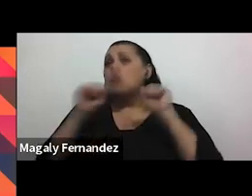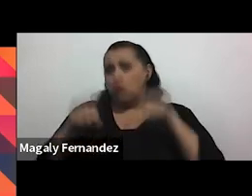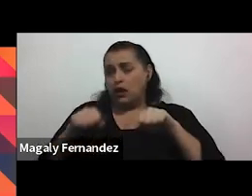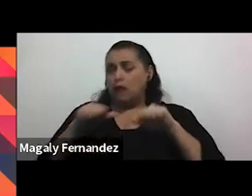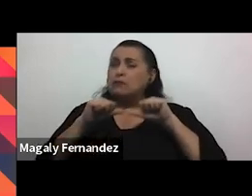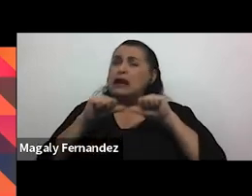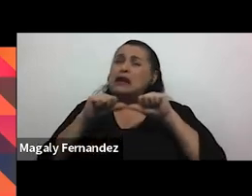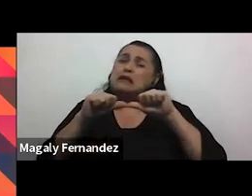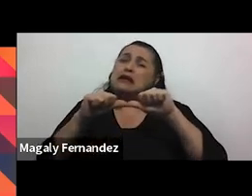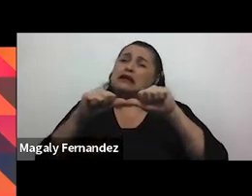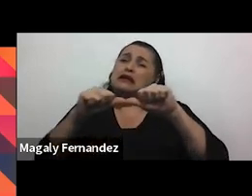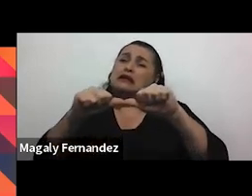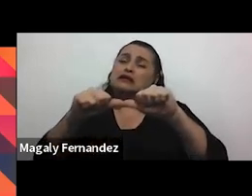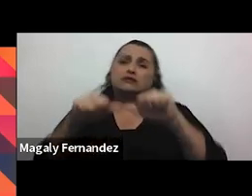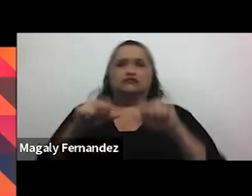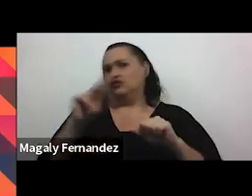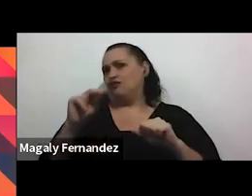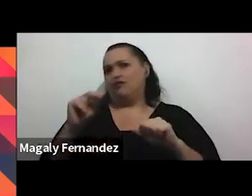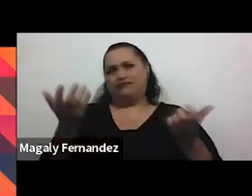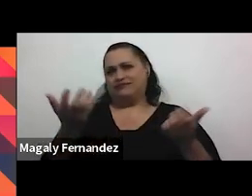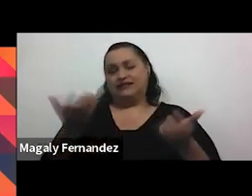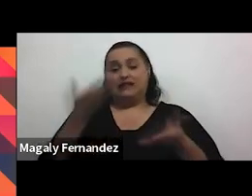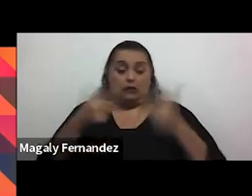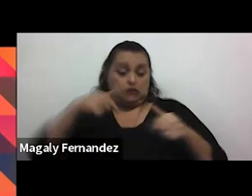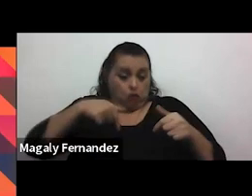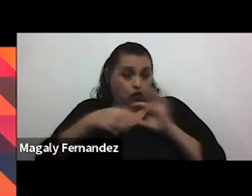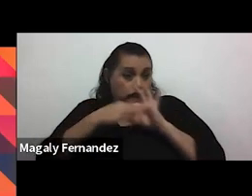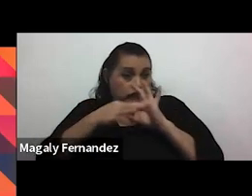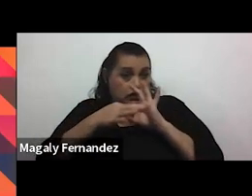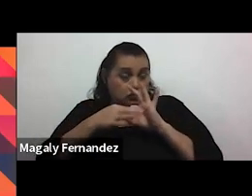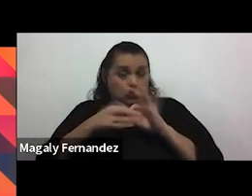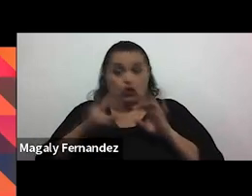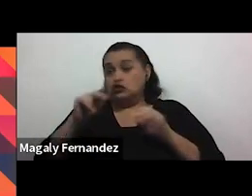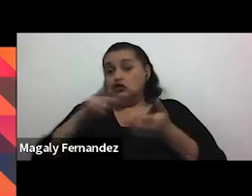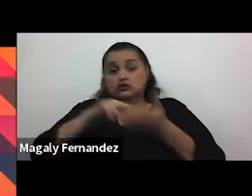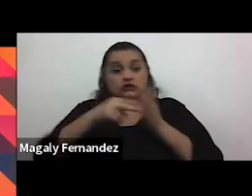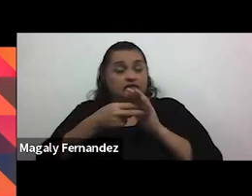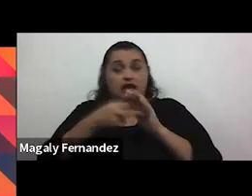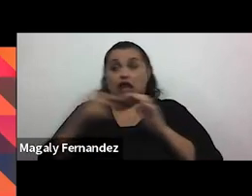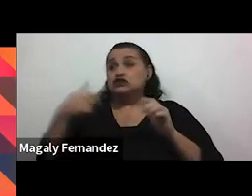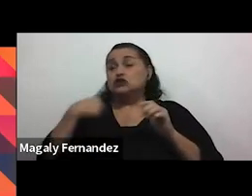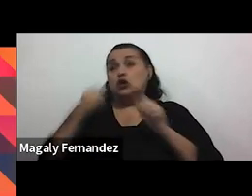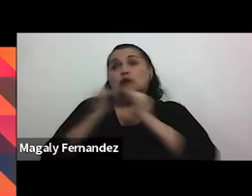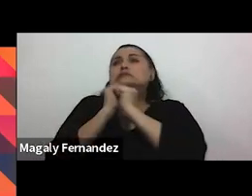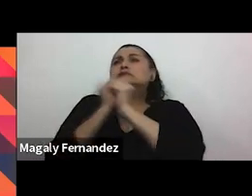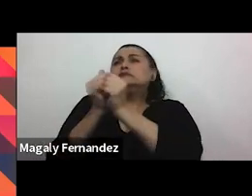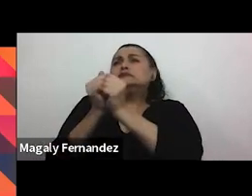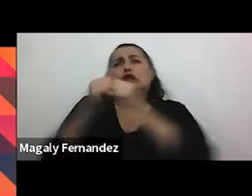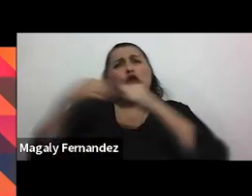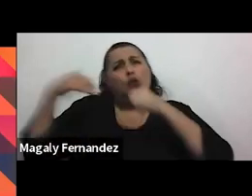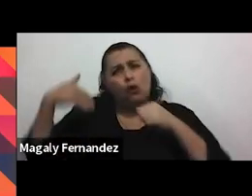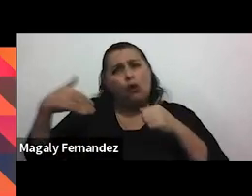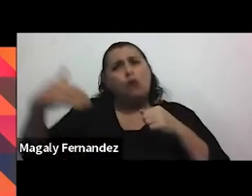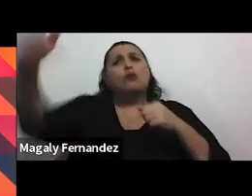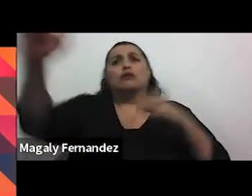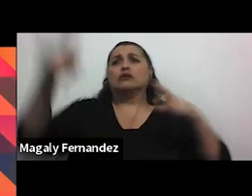si estoy en una relación el día de hoy eso no implica que yo me tenga que apegar a la posibilidad de que esto